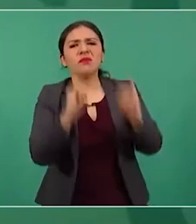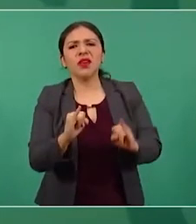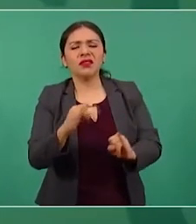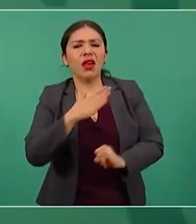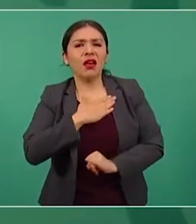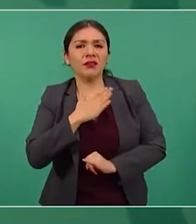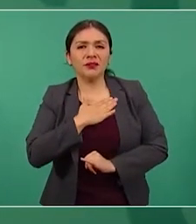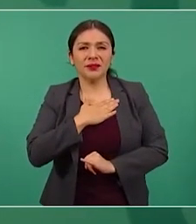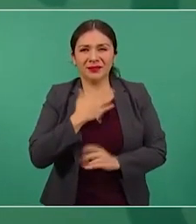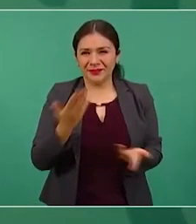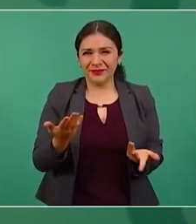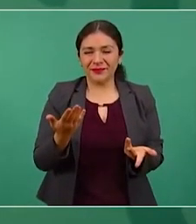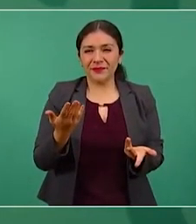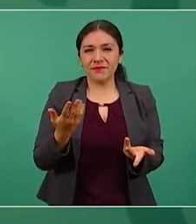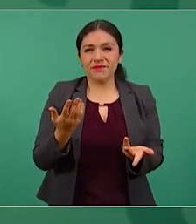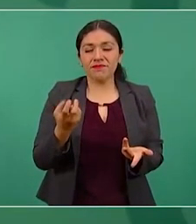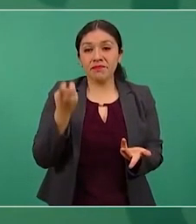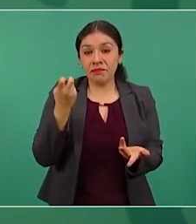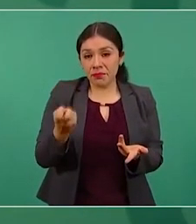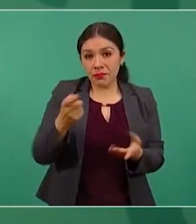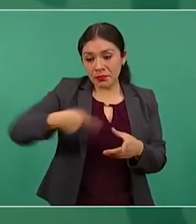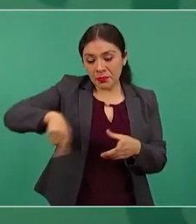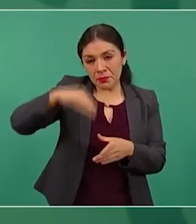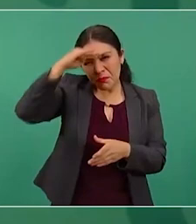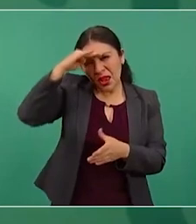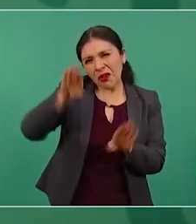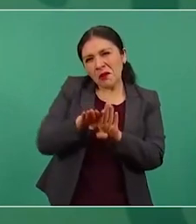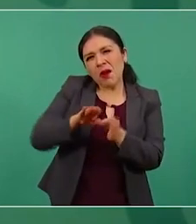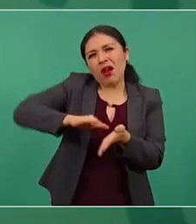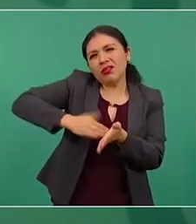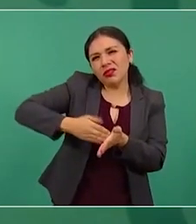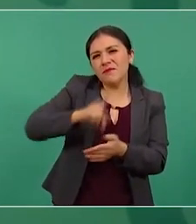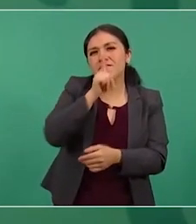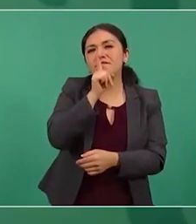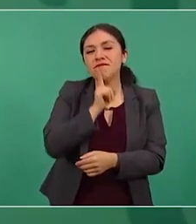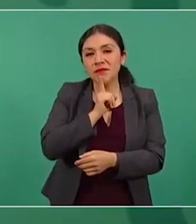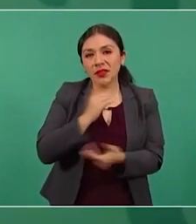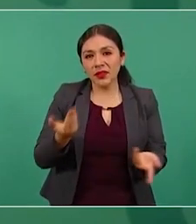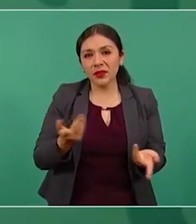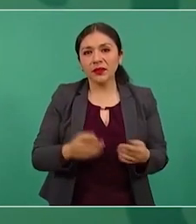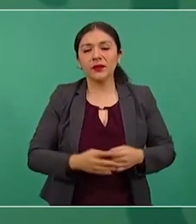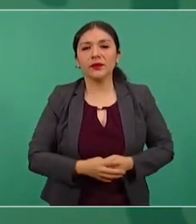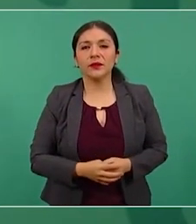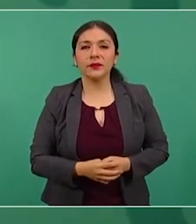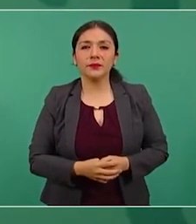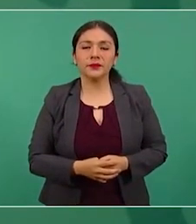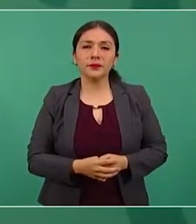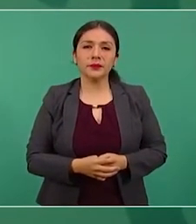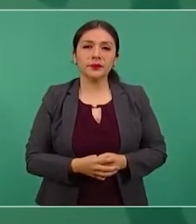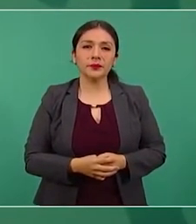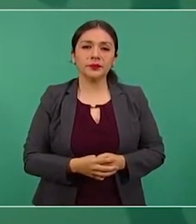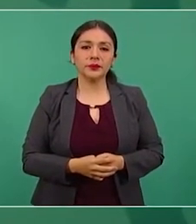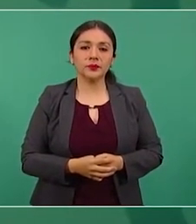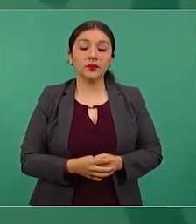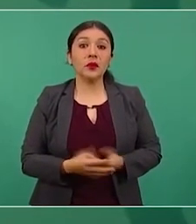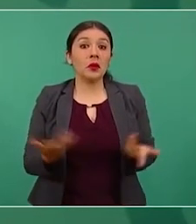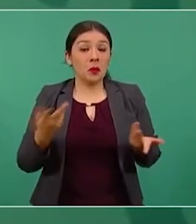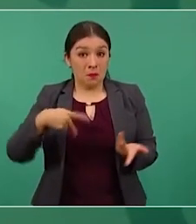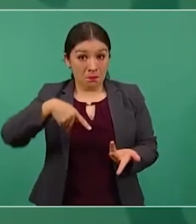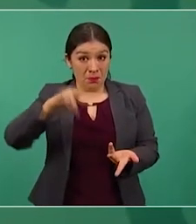cuando